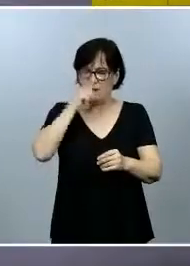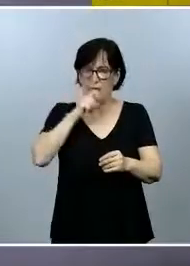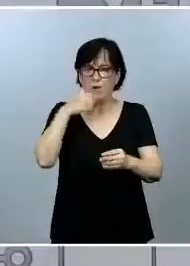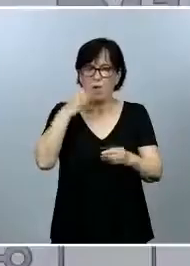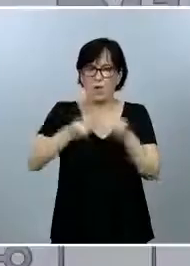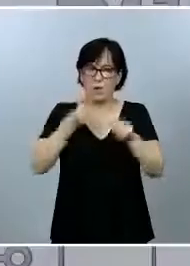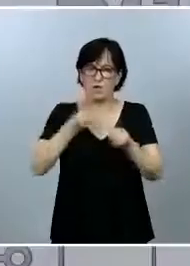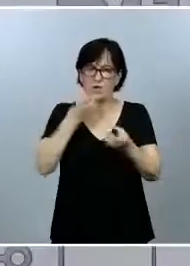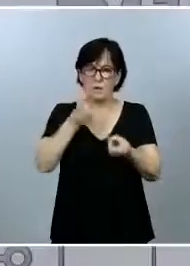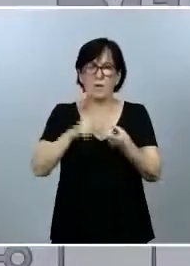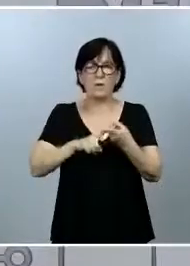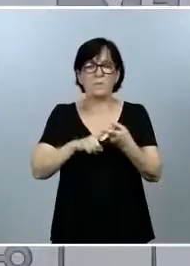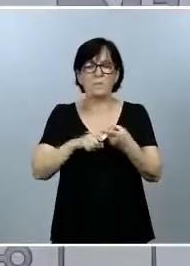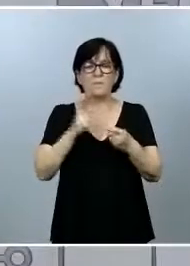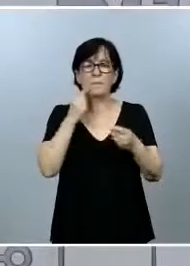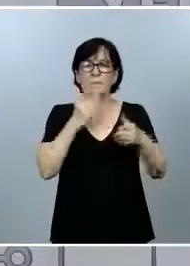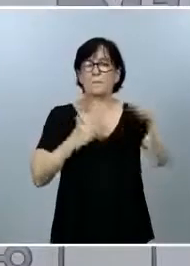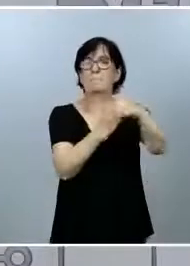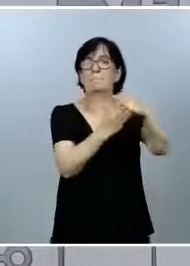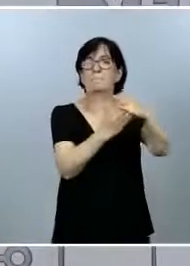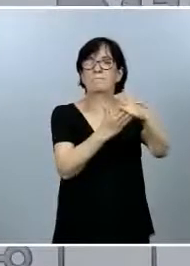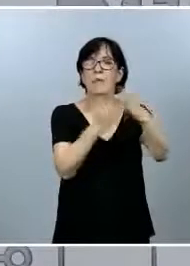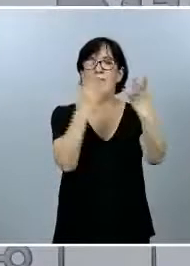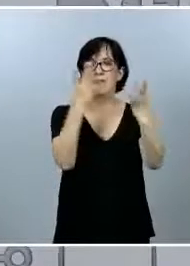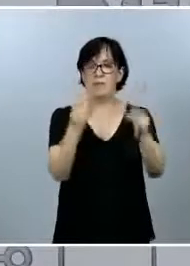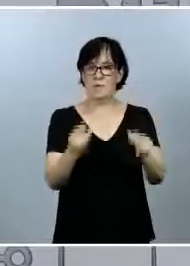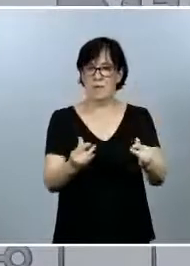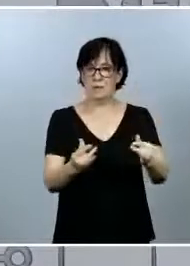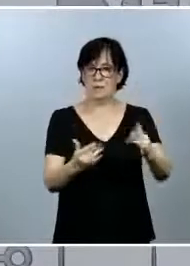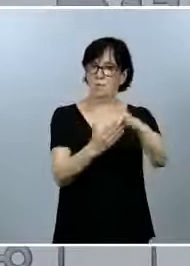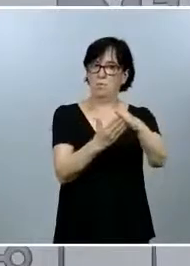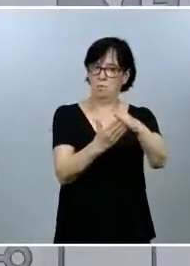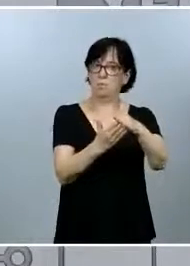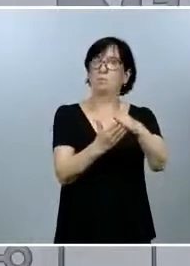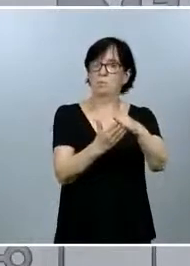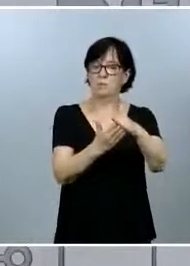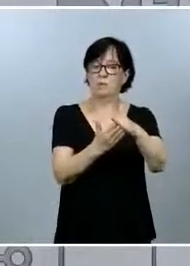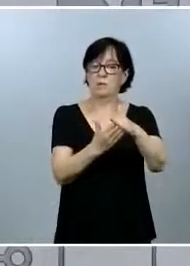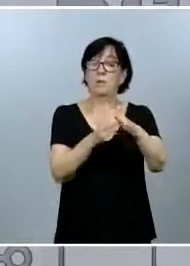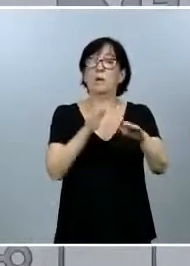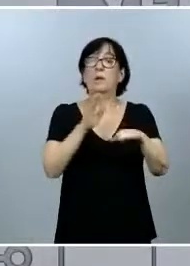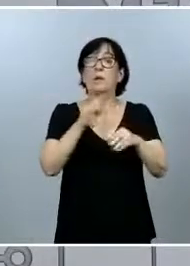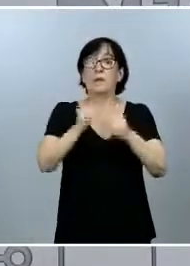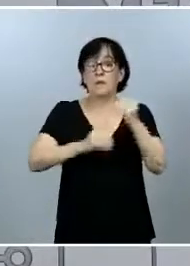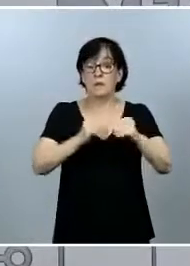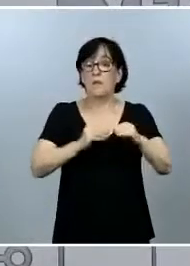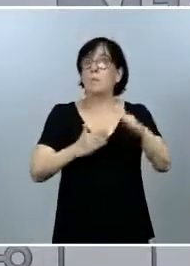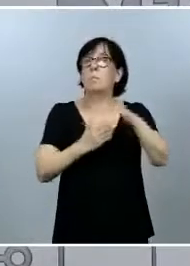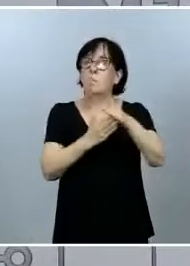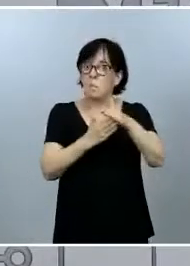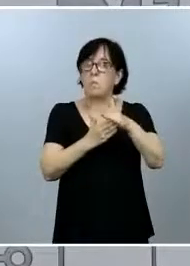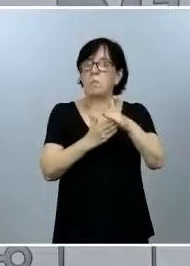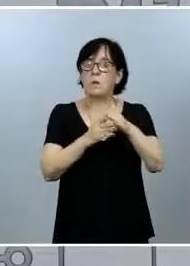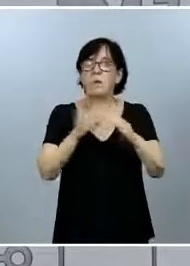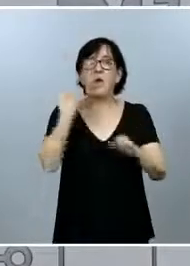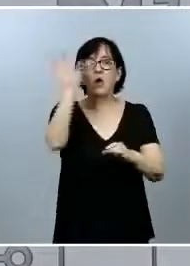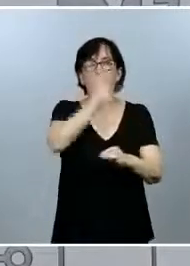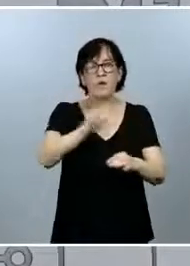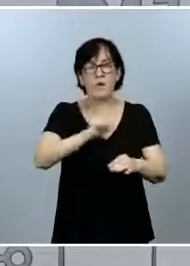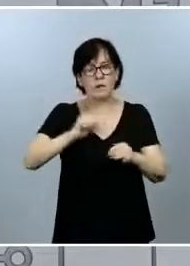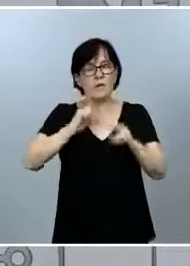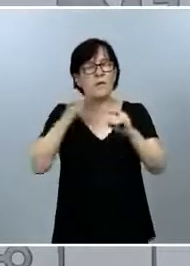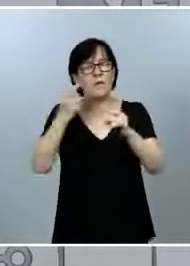se congeló hace alrededor de diez días. Se congeló porque las comunidades autónomas estaban